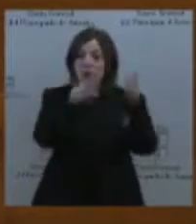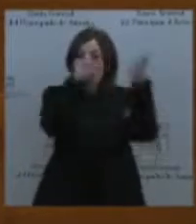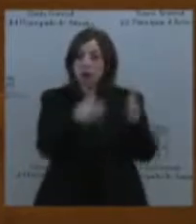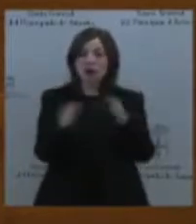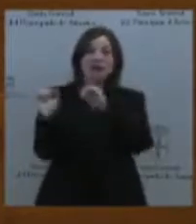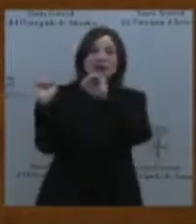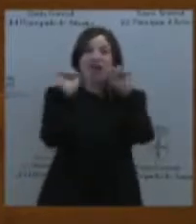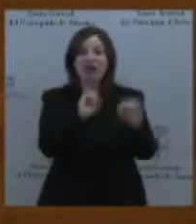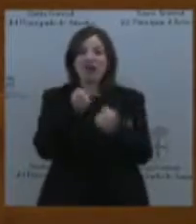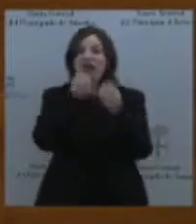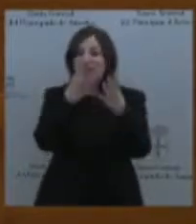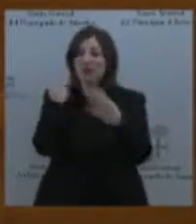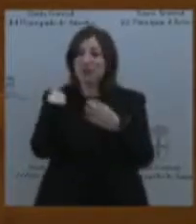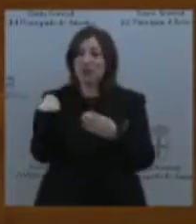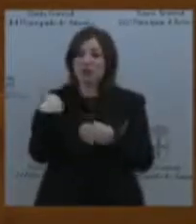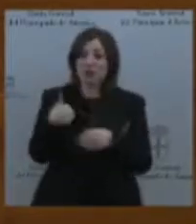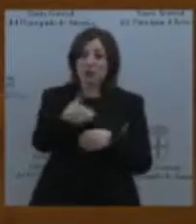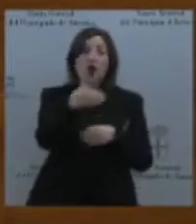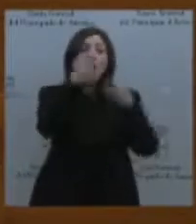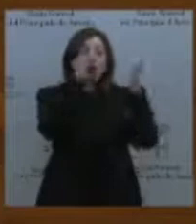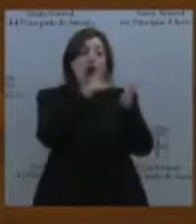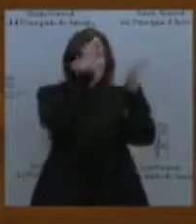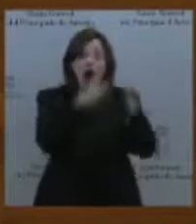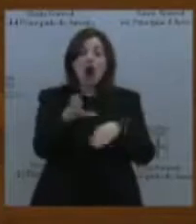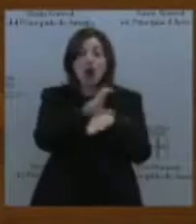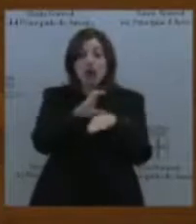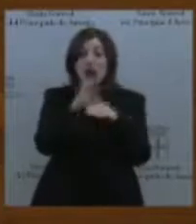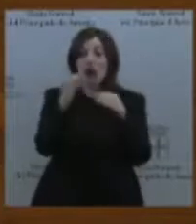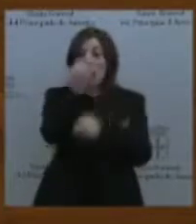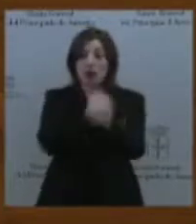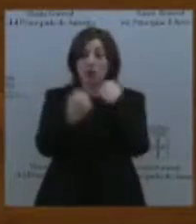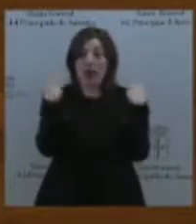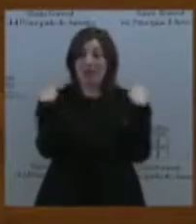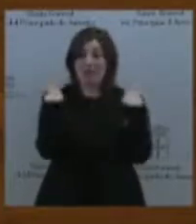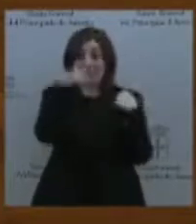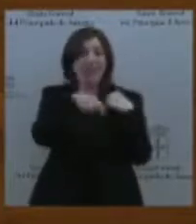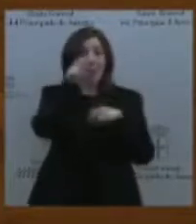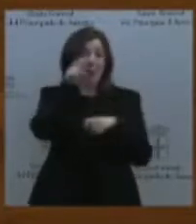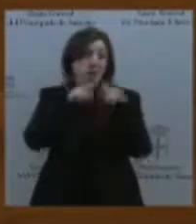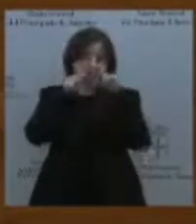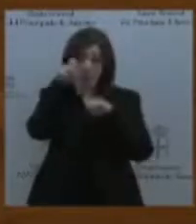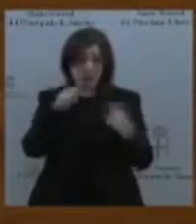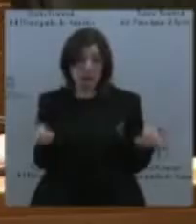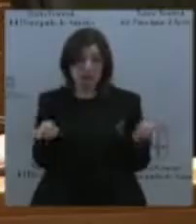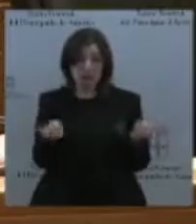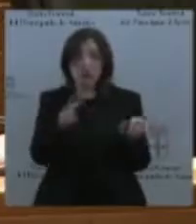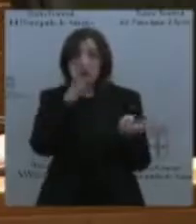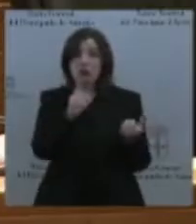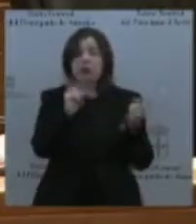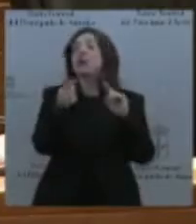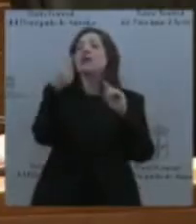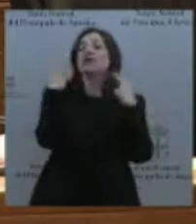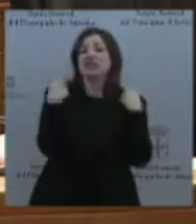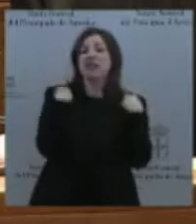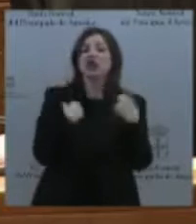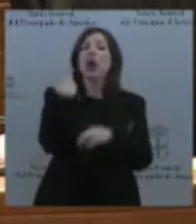consejero de Economía y Hacienda, va a estar aquí llorando por la armonización fiscal. Y yo voy a estar apoyándole y recordándole lo que estaba usted